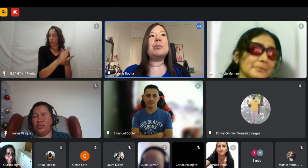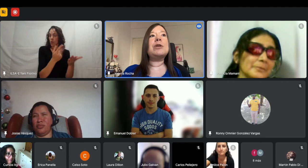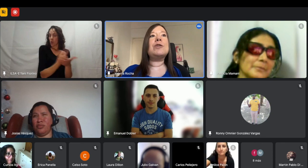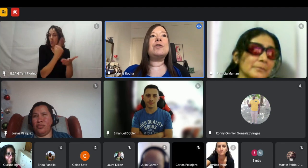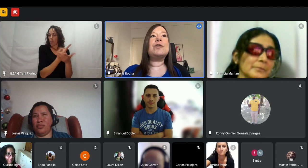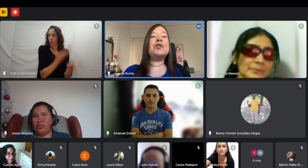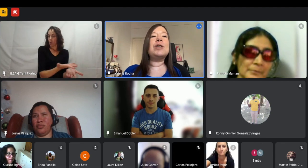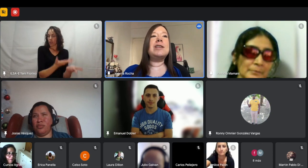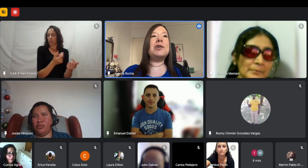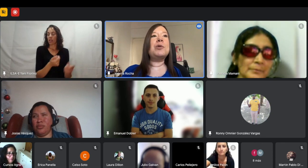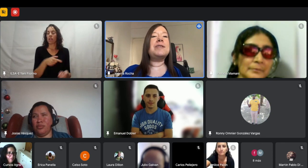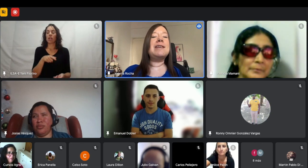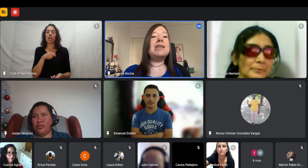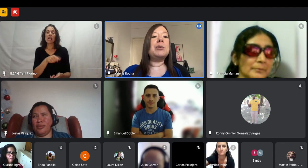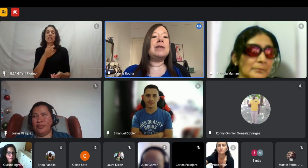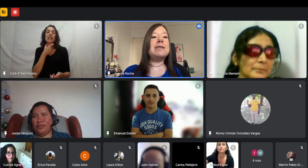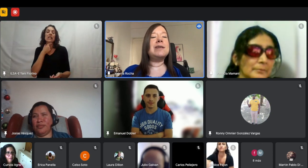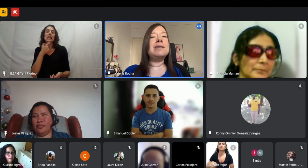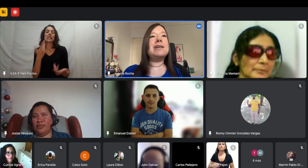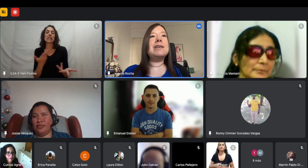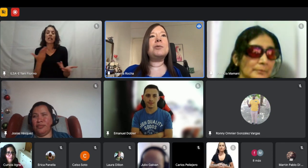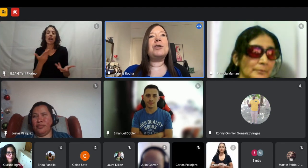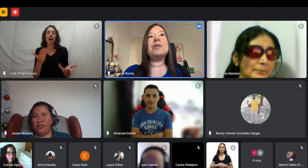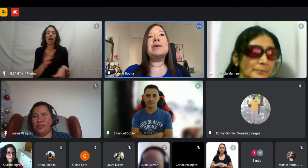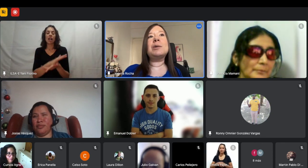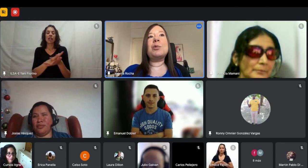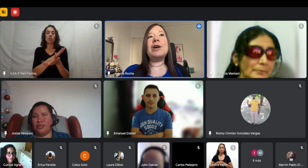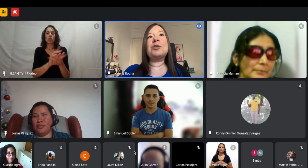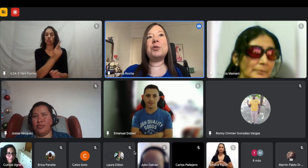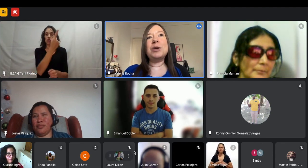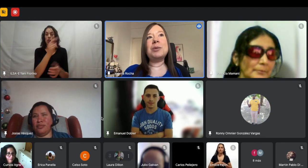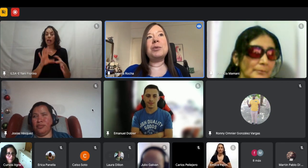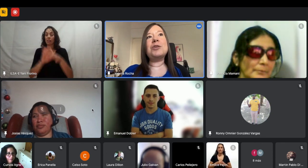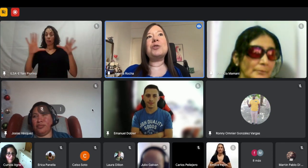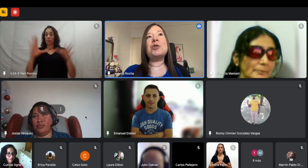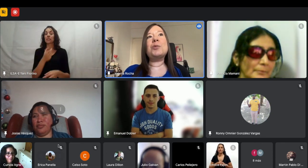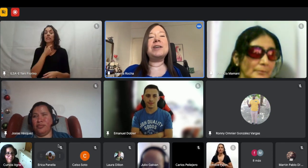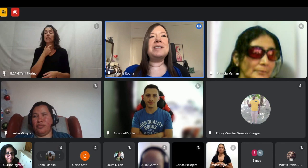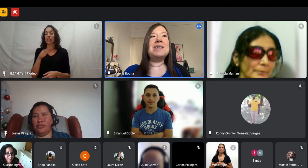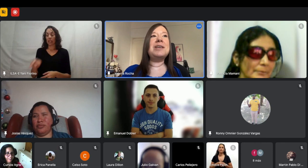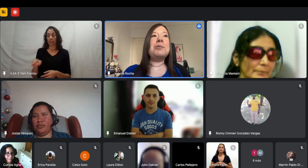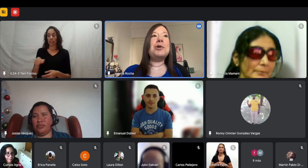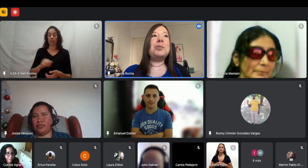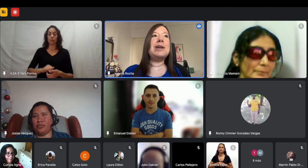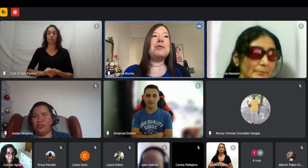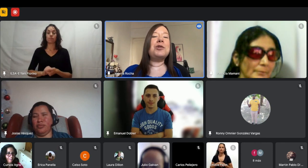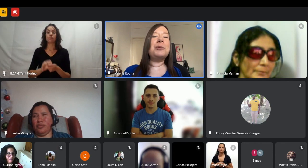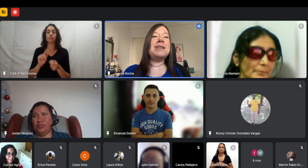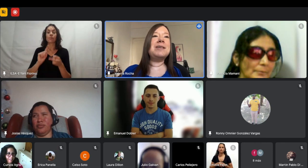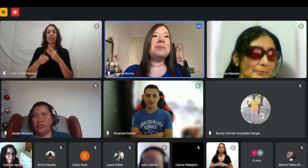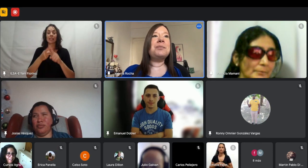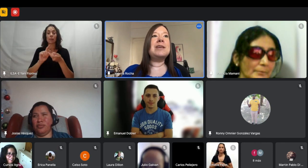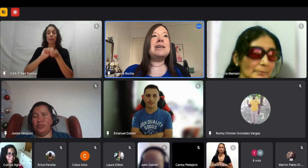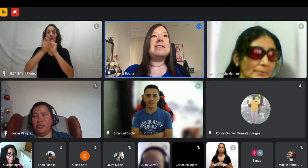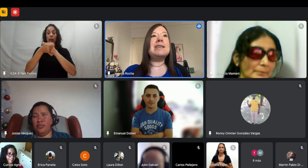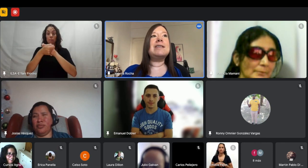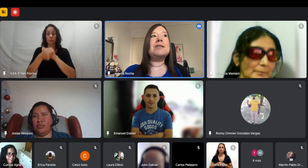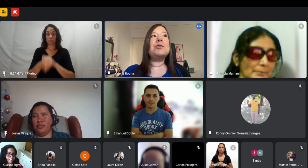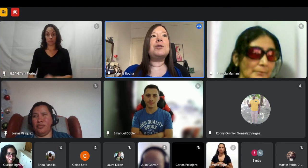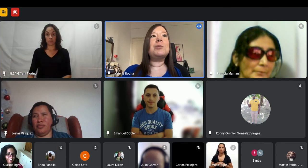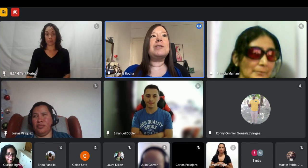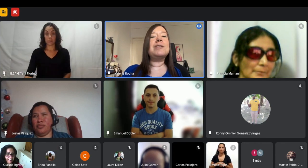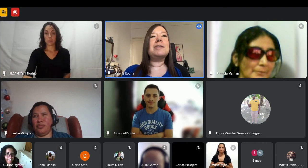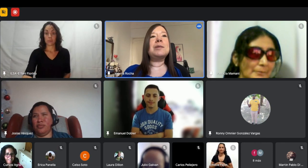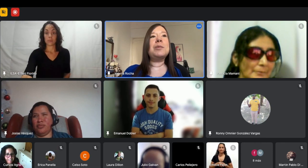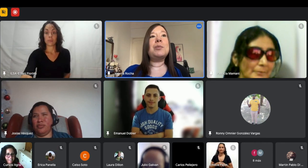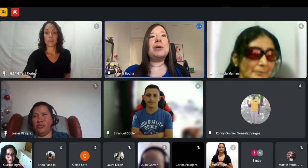que tiene ganas de hacer pero yo quería como esa independencia así que dije bueno voy a construir pero software y voy por la informática así